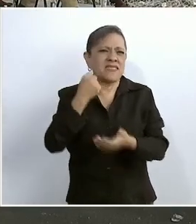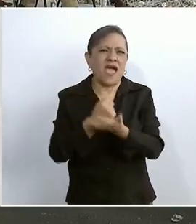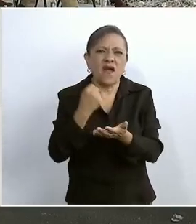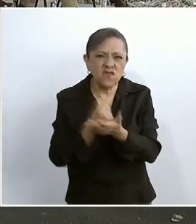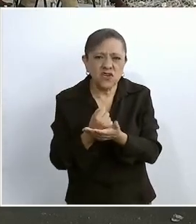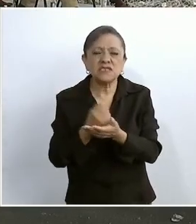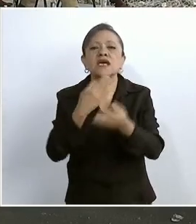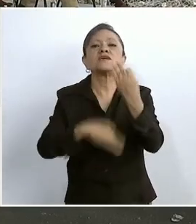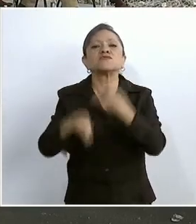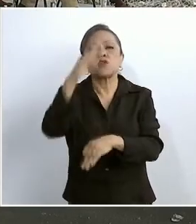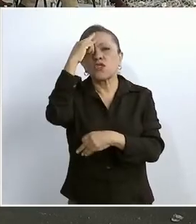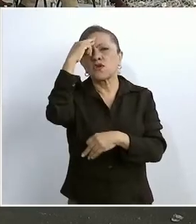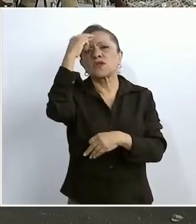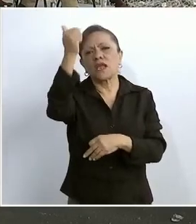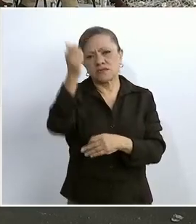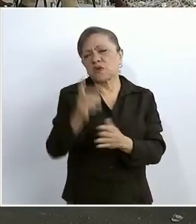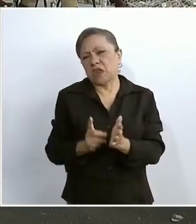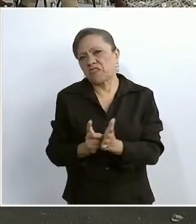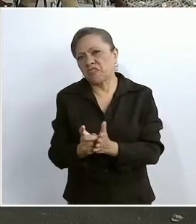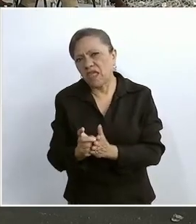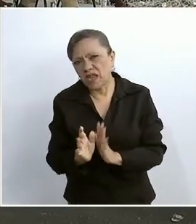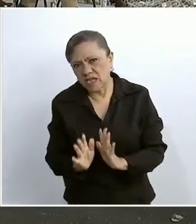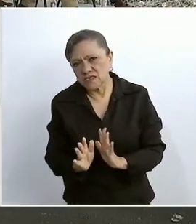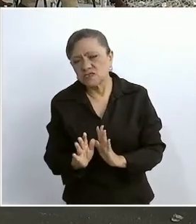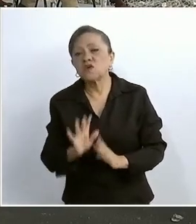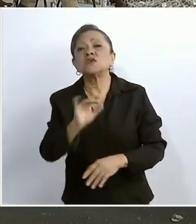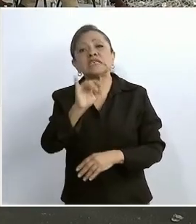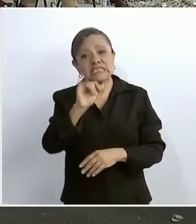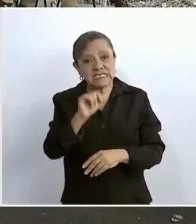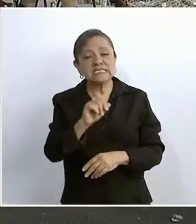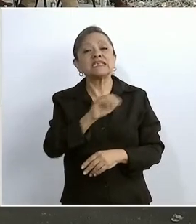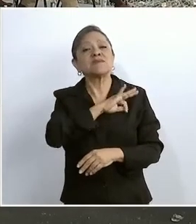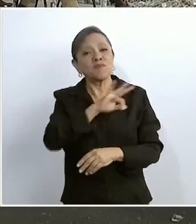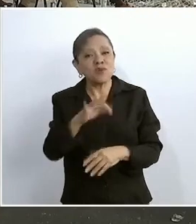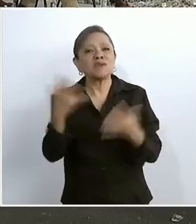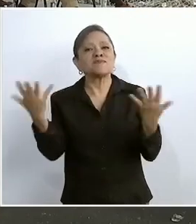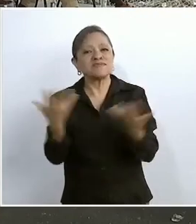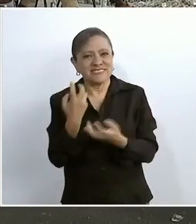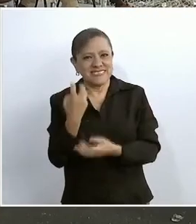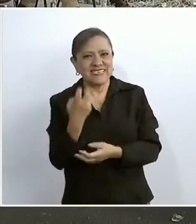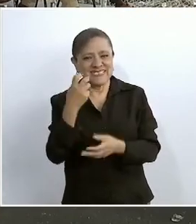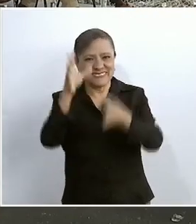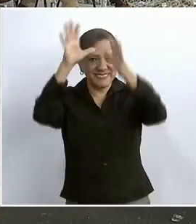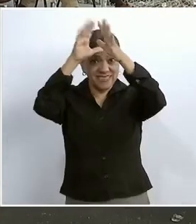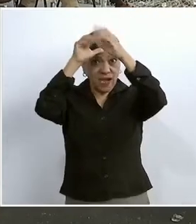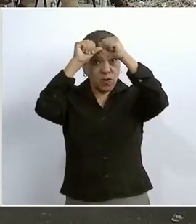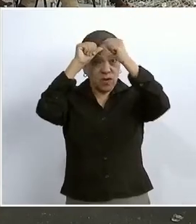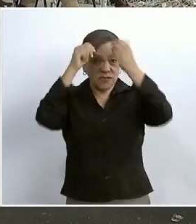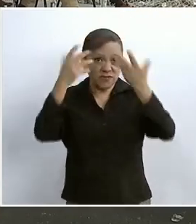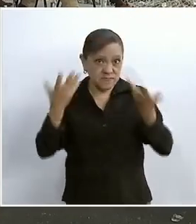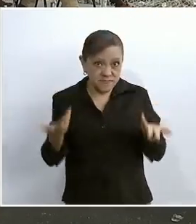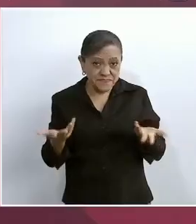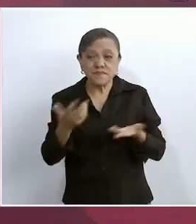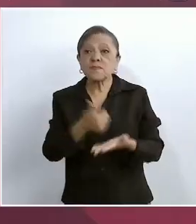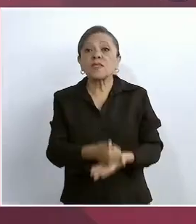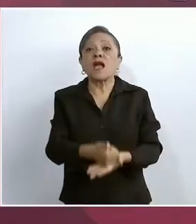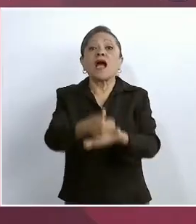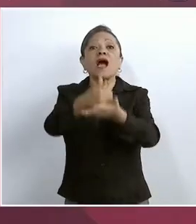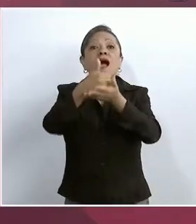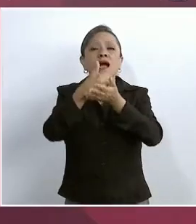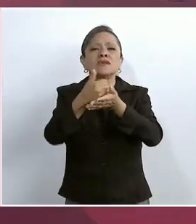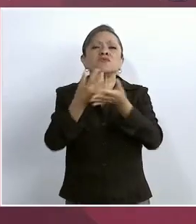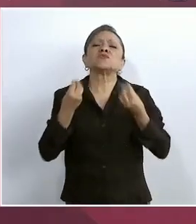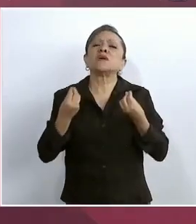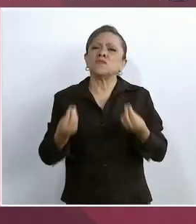derecho y estamos llegando a estos acuerdos. Nos ayuda mucho en